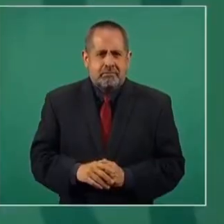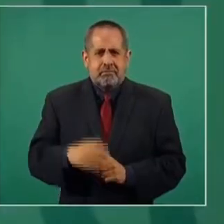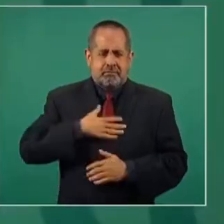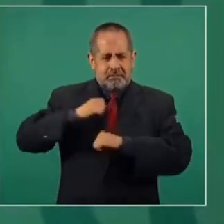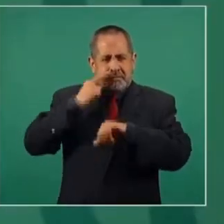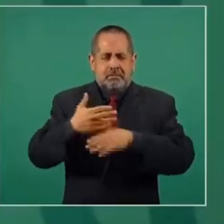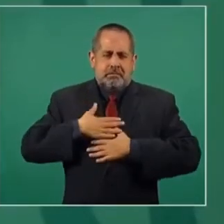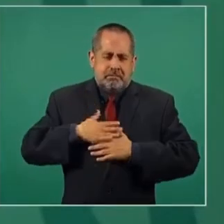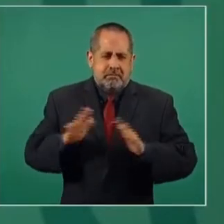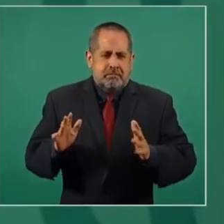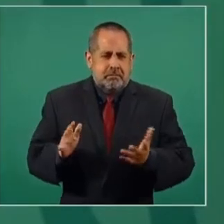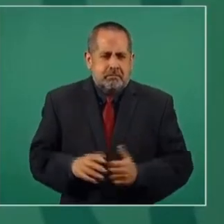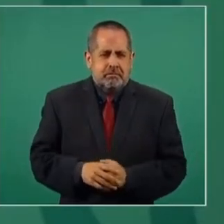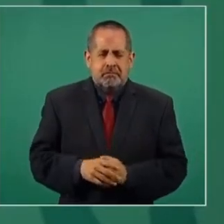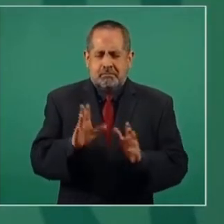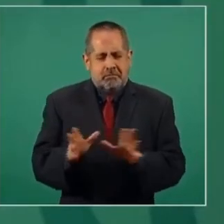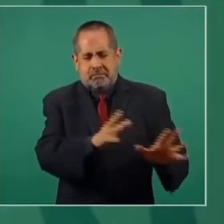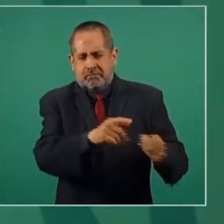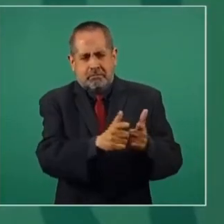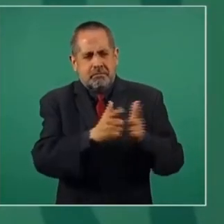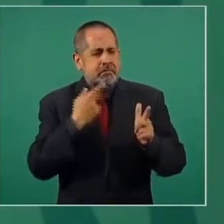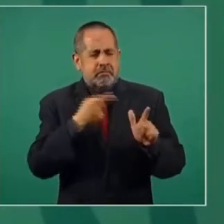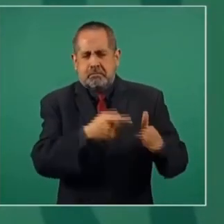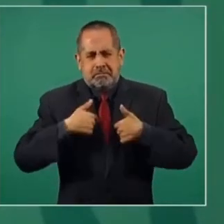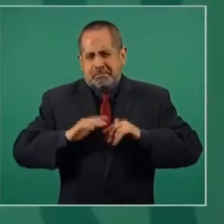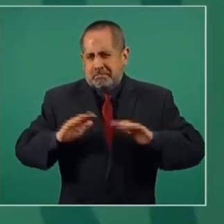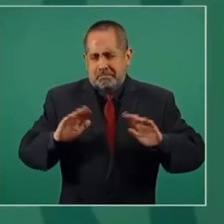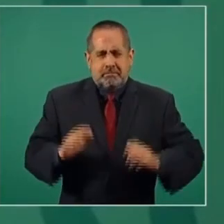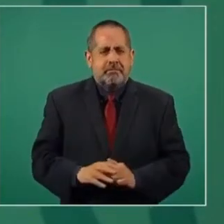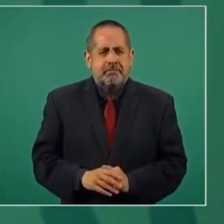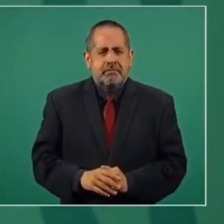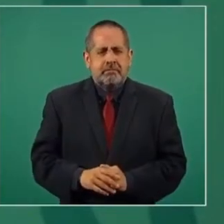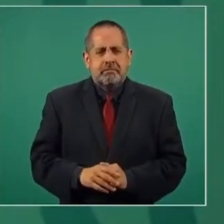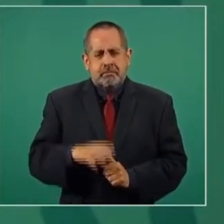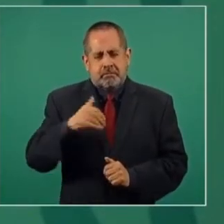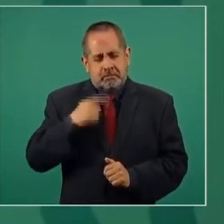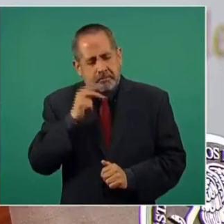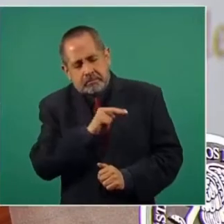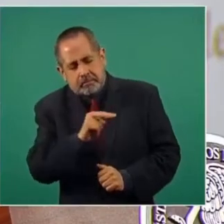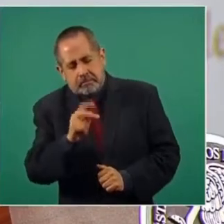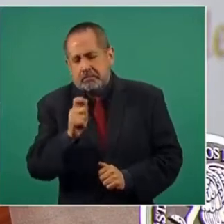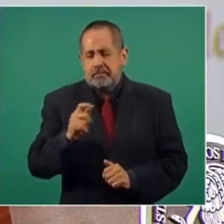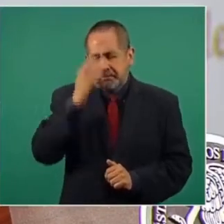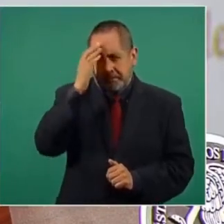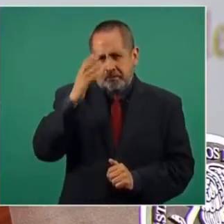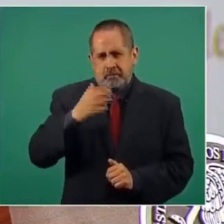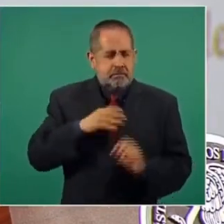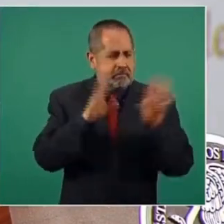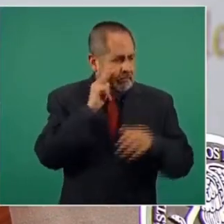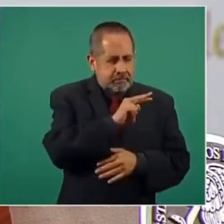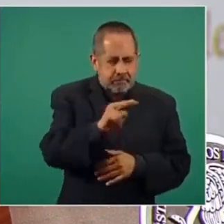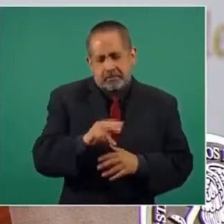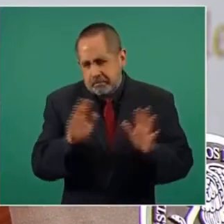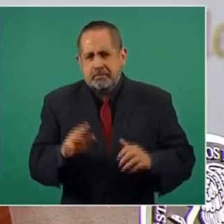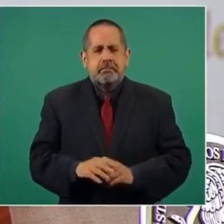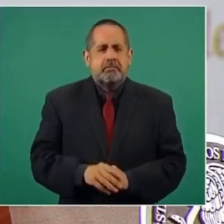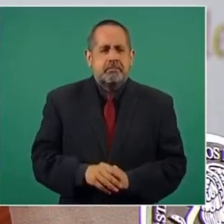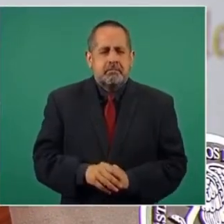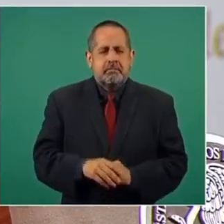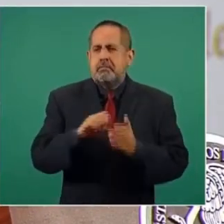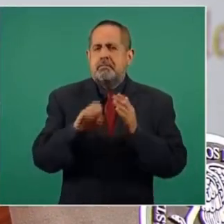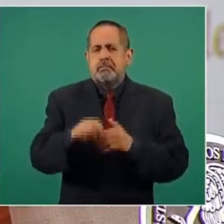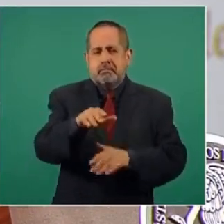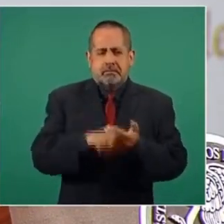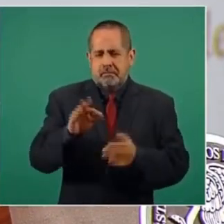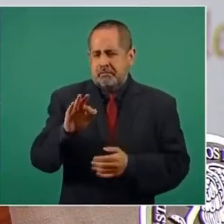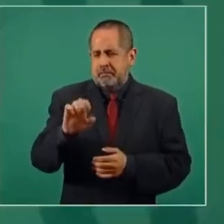No me corresponde, eso tiene que ver con los partidos. Sí estoy pendiente, porque es muy notorio, con el